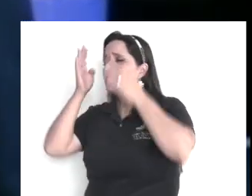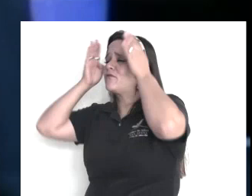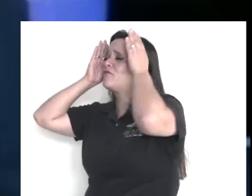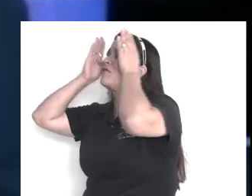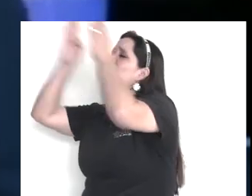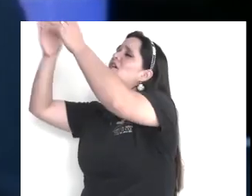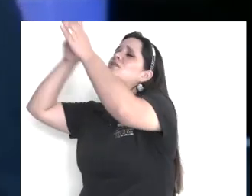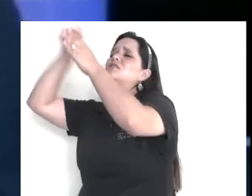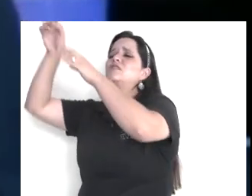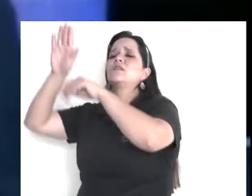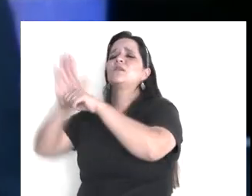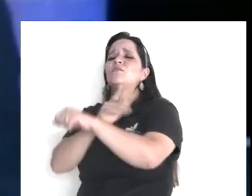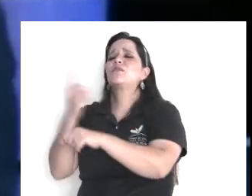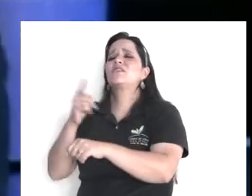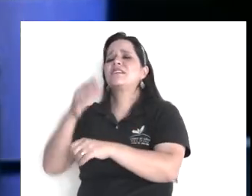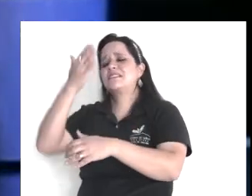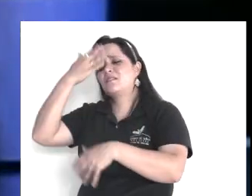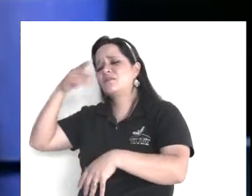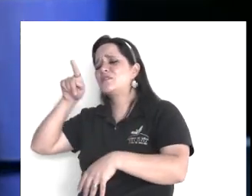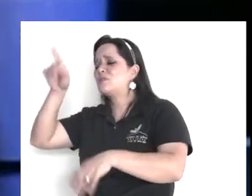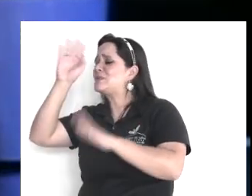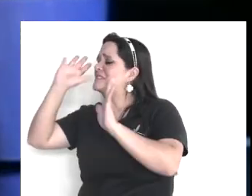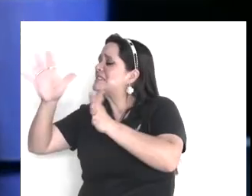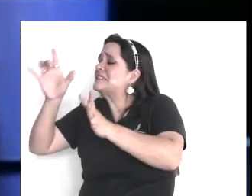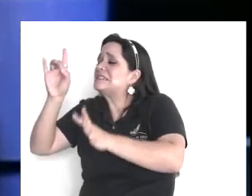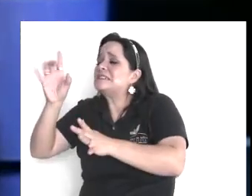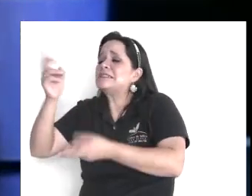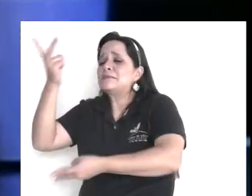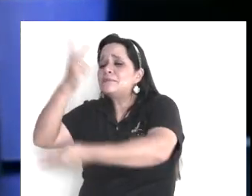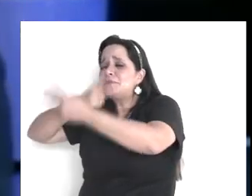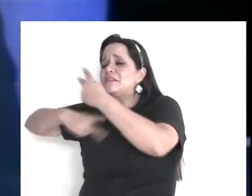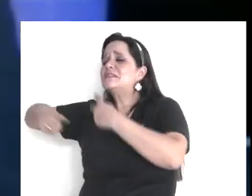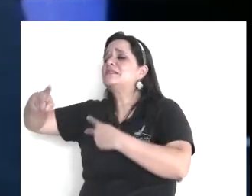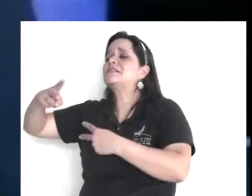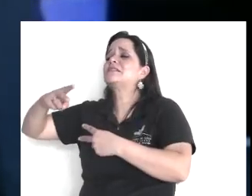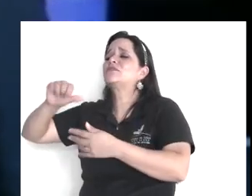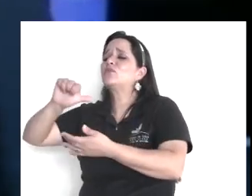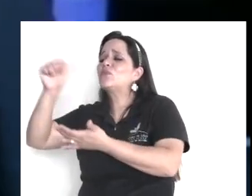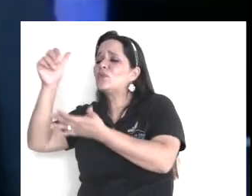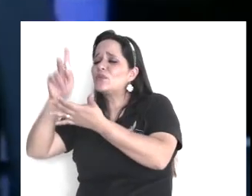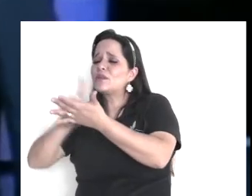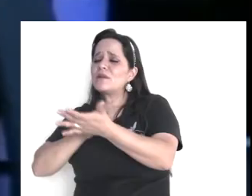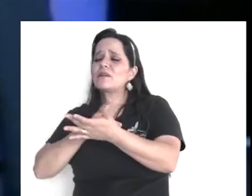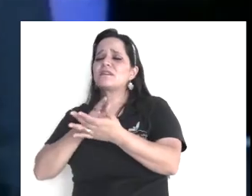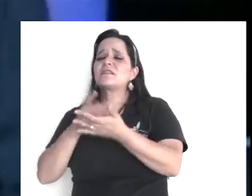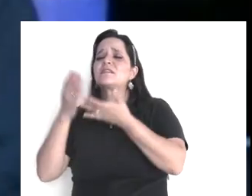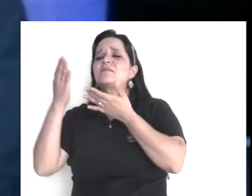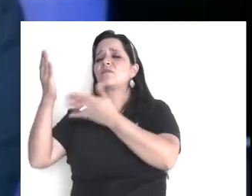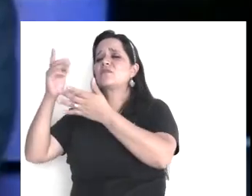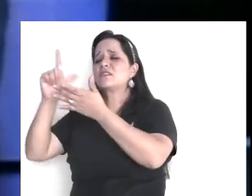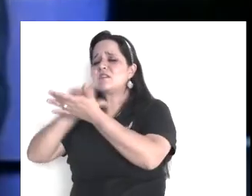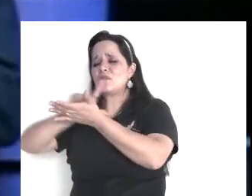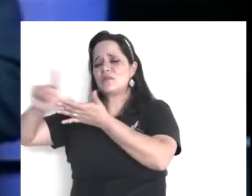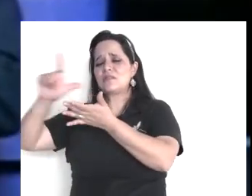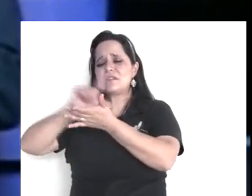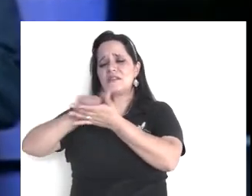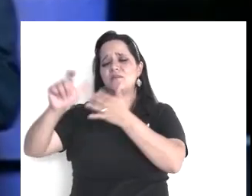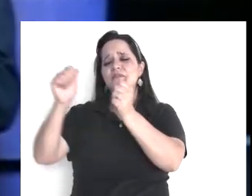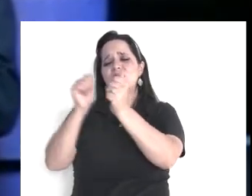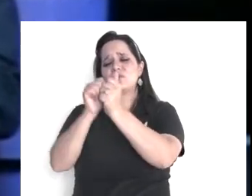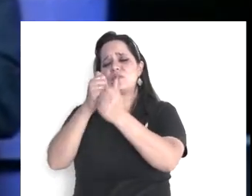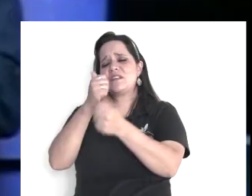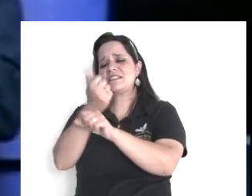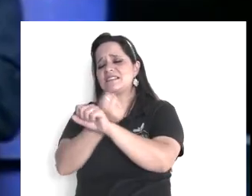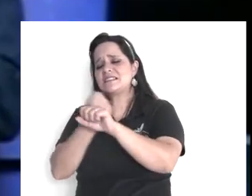y somos hermanos, en la fe, somos lavados, con la misma sangre, de Cristo, de tu único hijo, y debemos de,